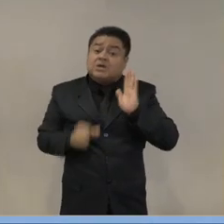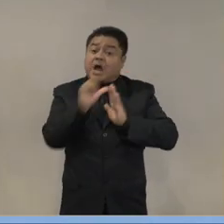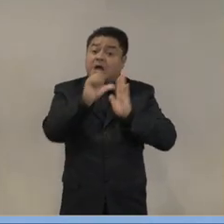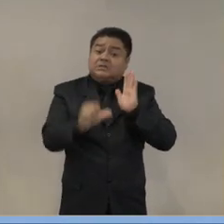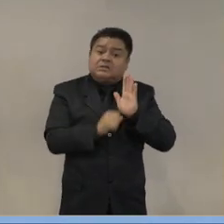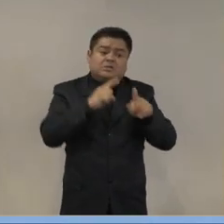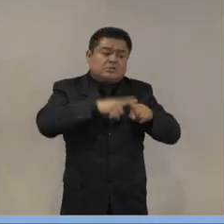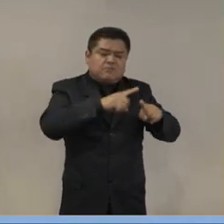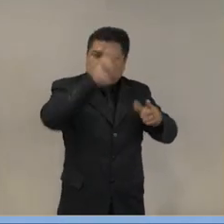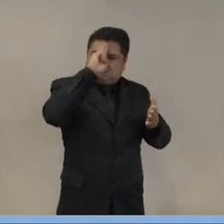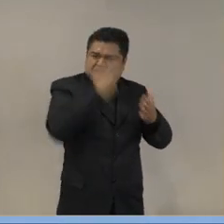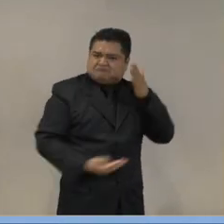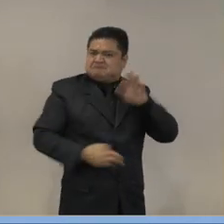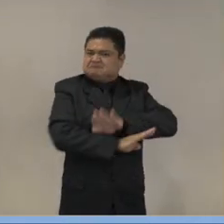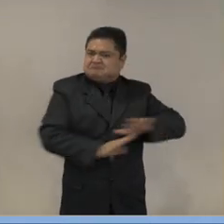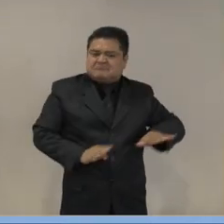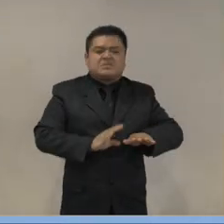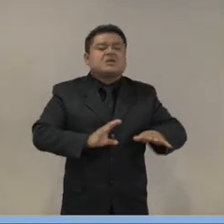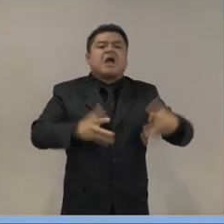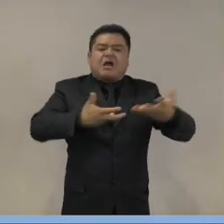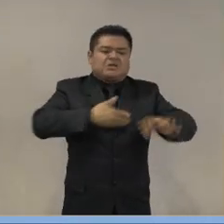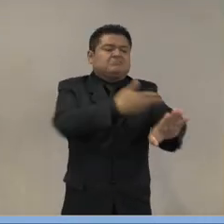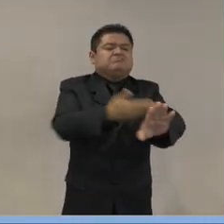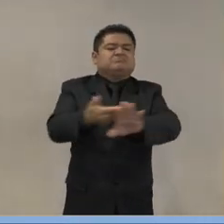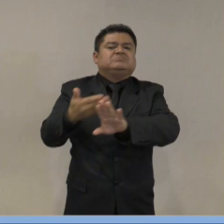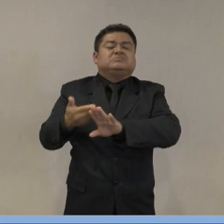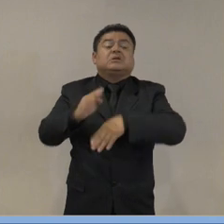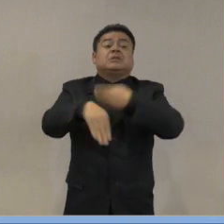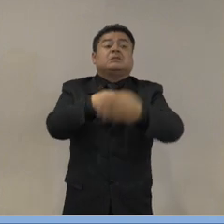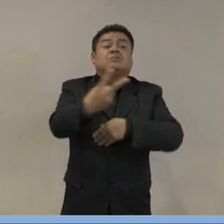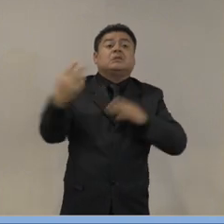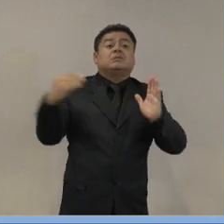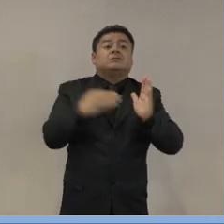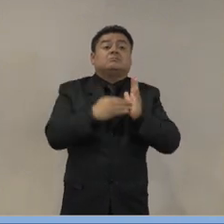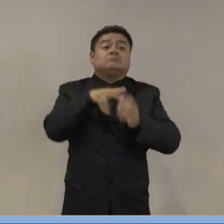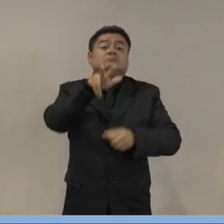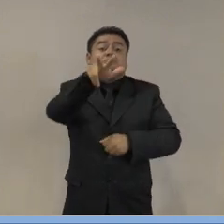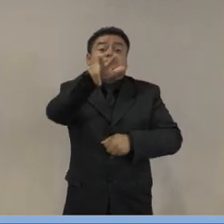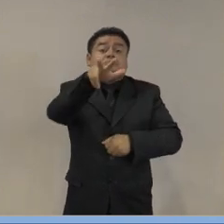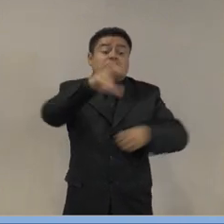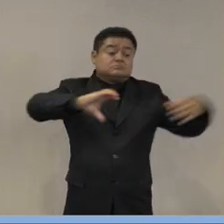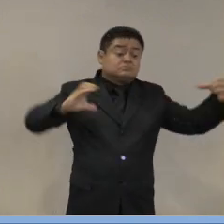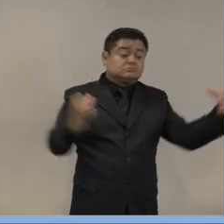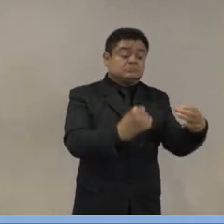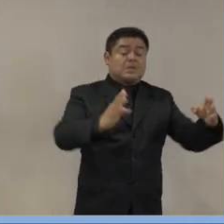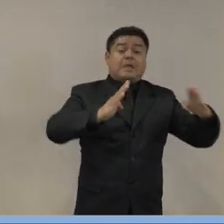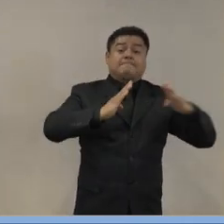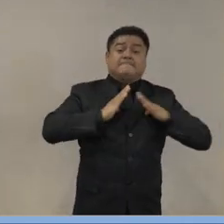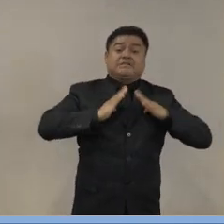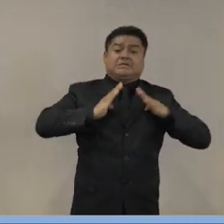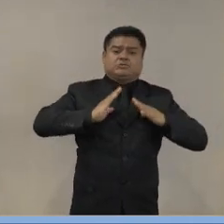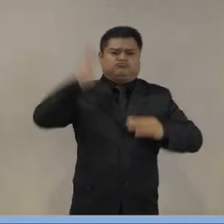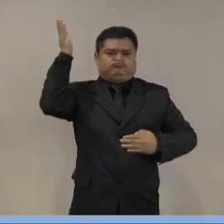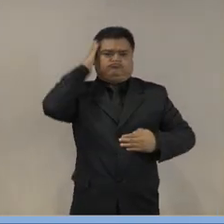en donde ya los militares tienen una serie de incentivos para permanecer empoderados en la vida pública,